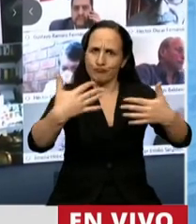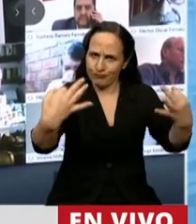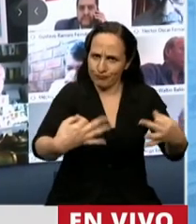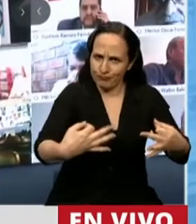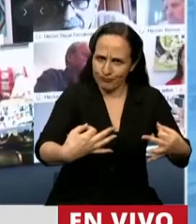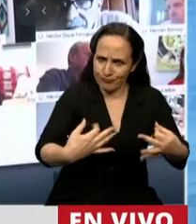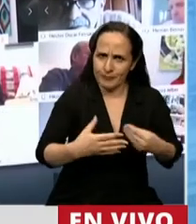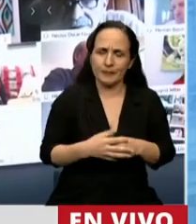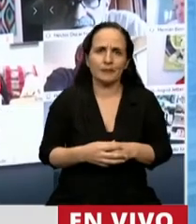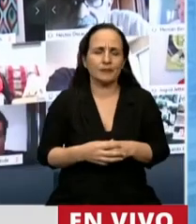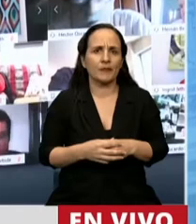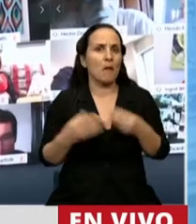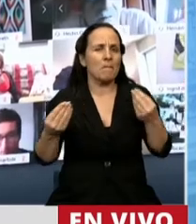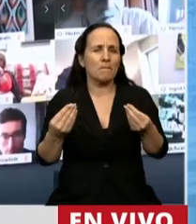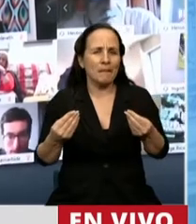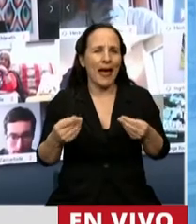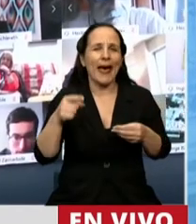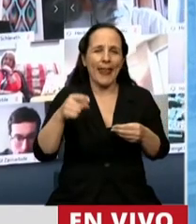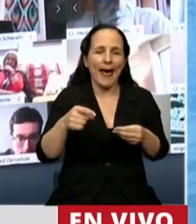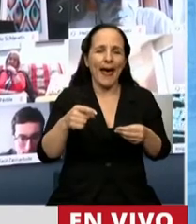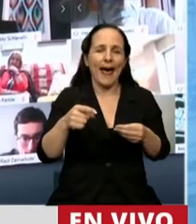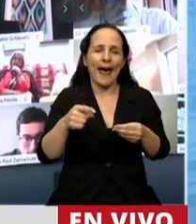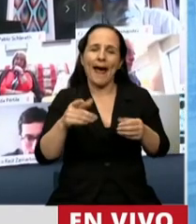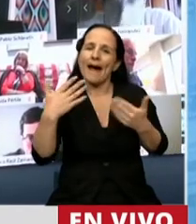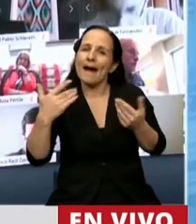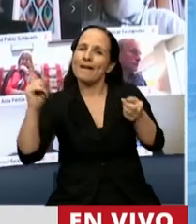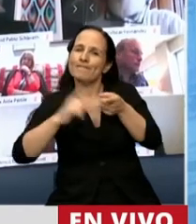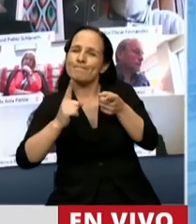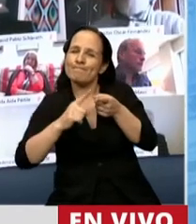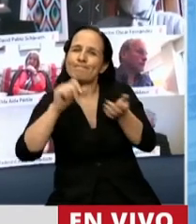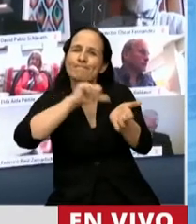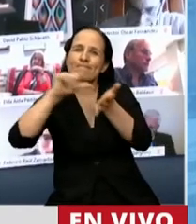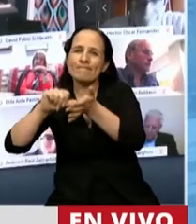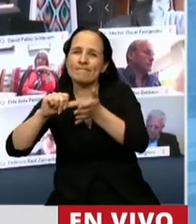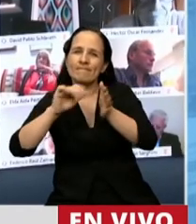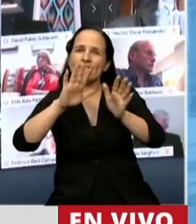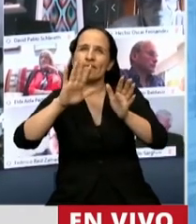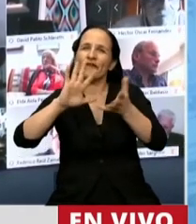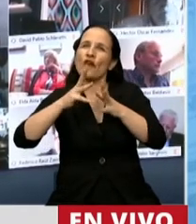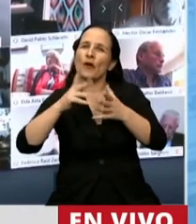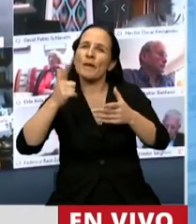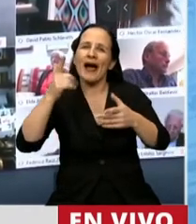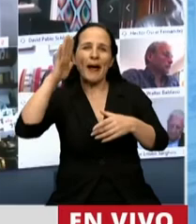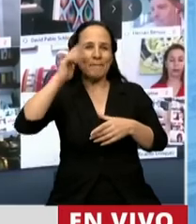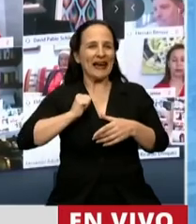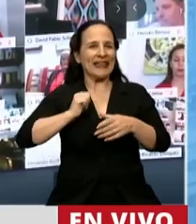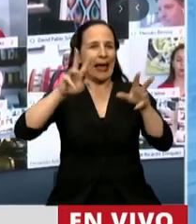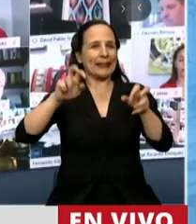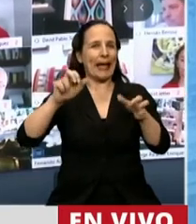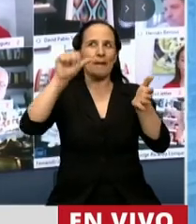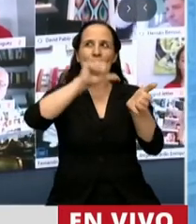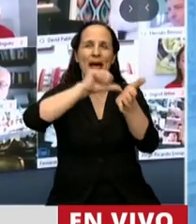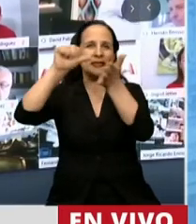interoperatividad sea aún mayor, para que la diplomacia militar pueda